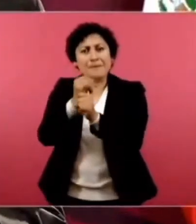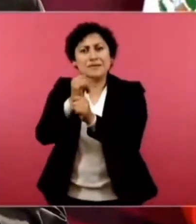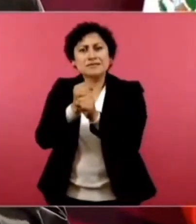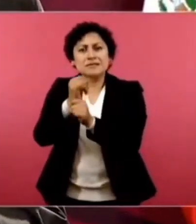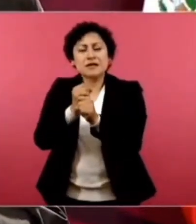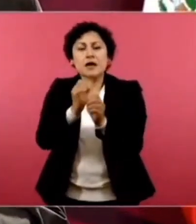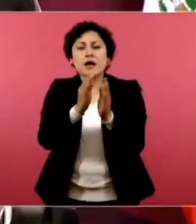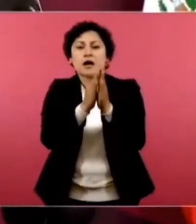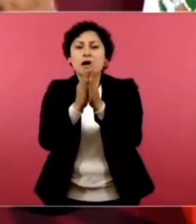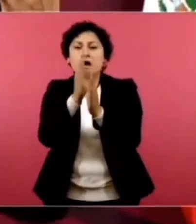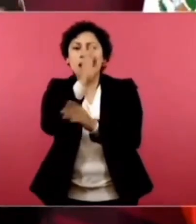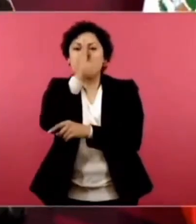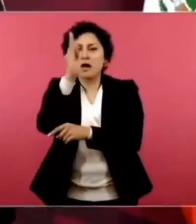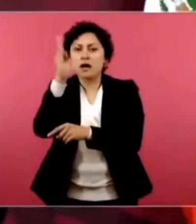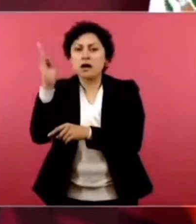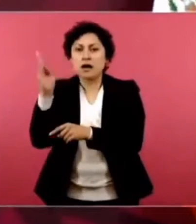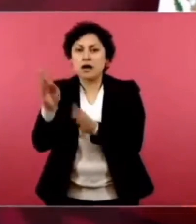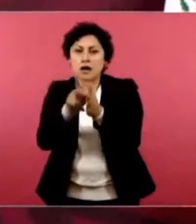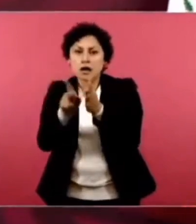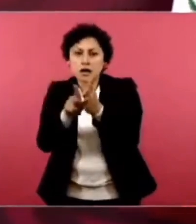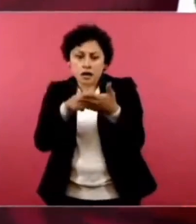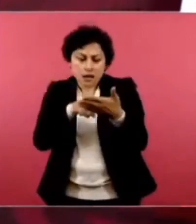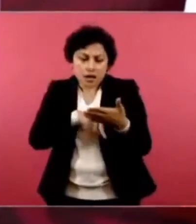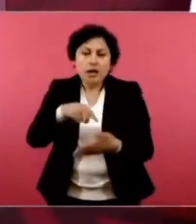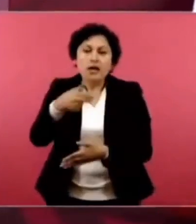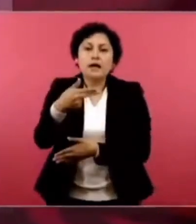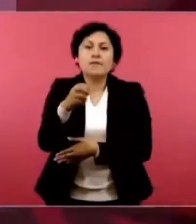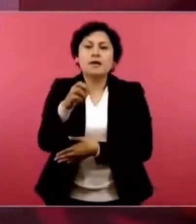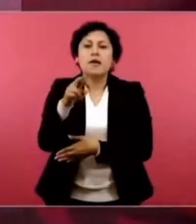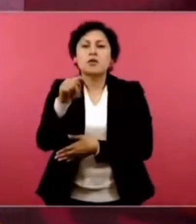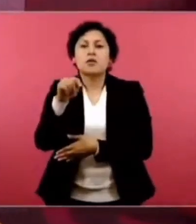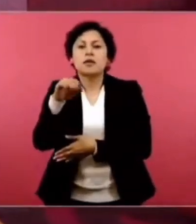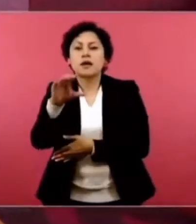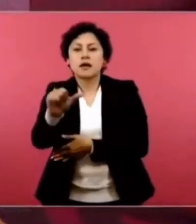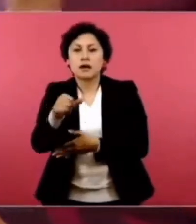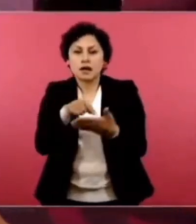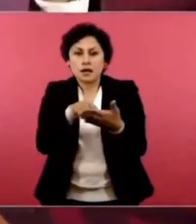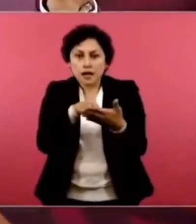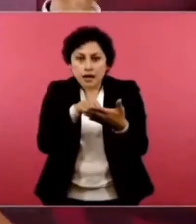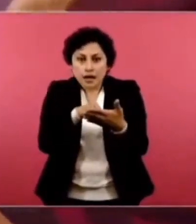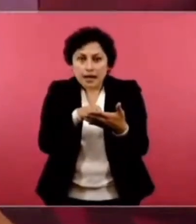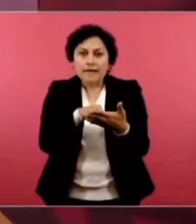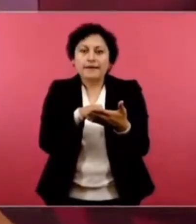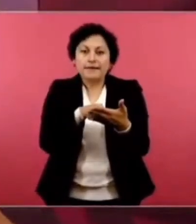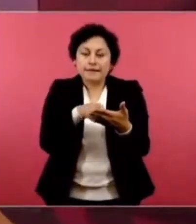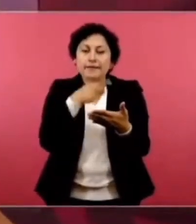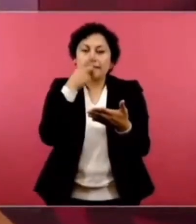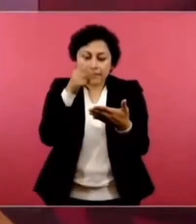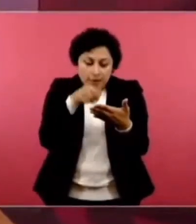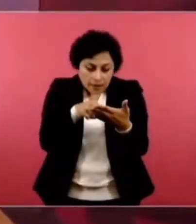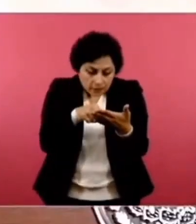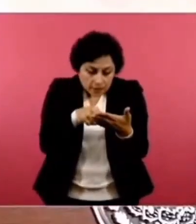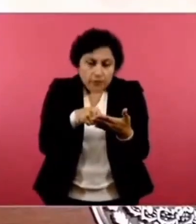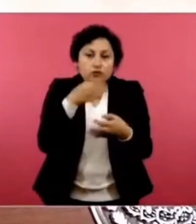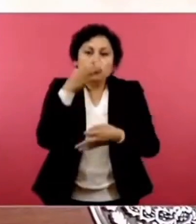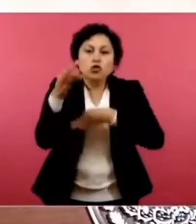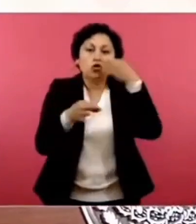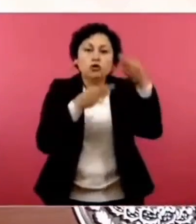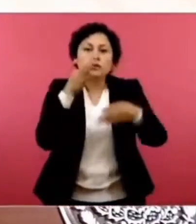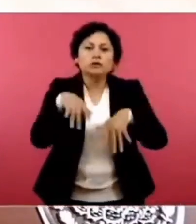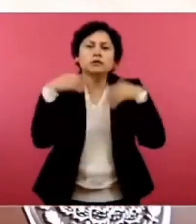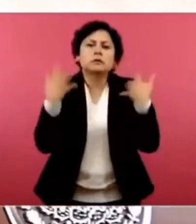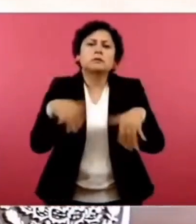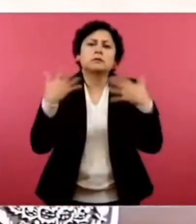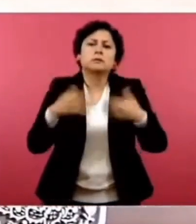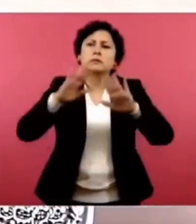y van a encontrar que decían que iba a llegar muchísima inversión pero además íbamos a